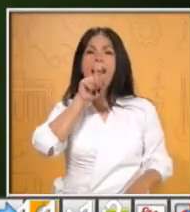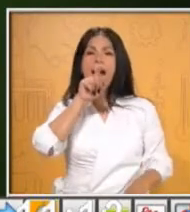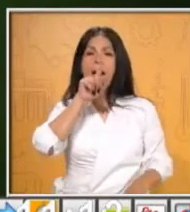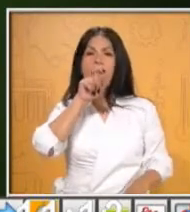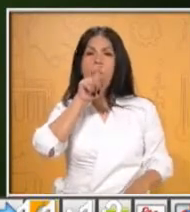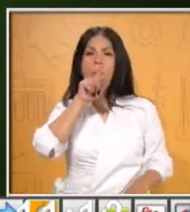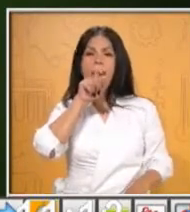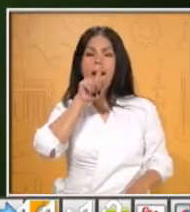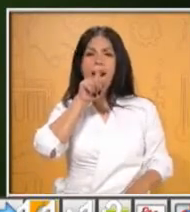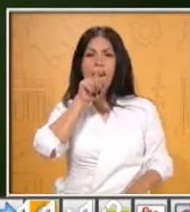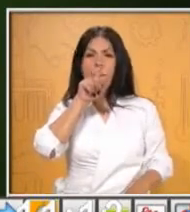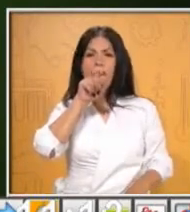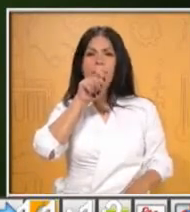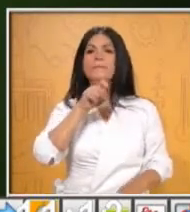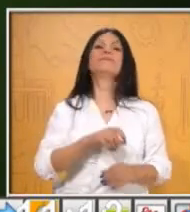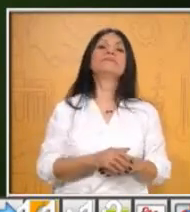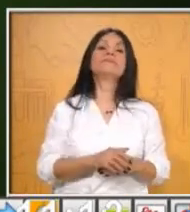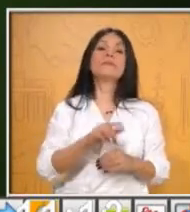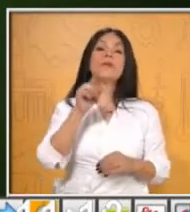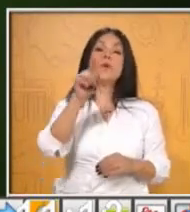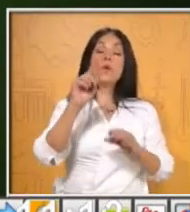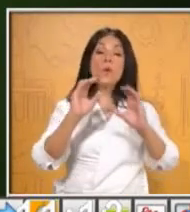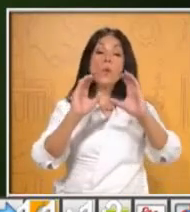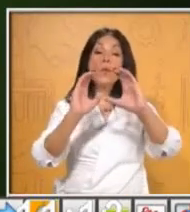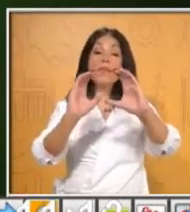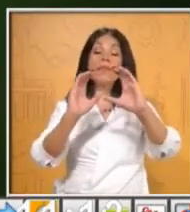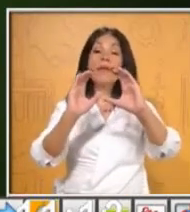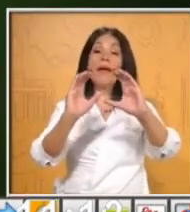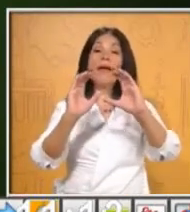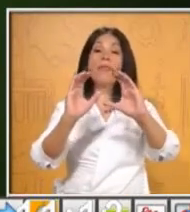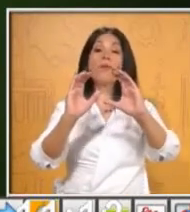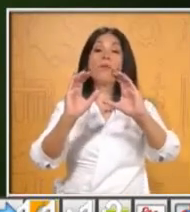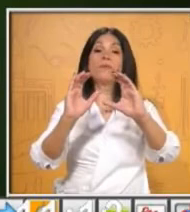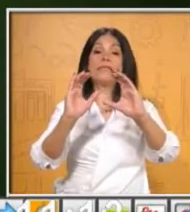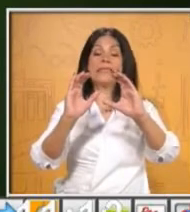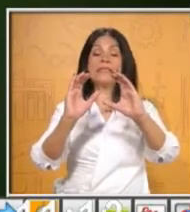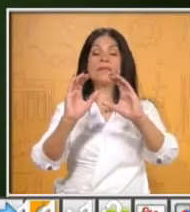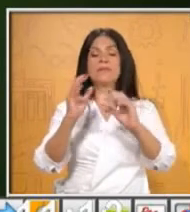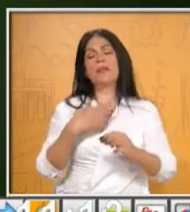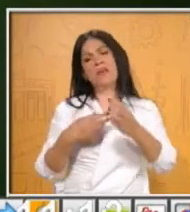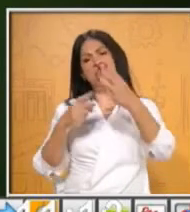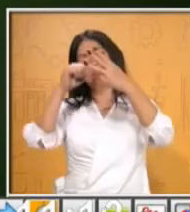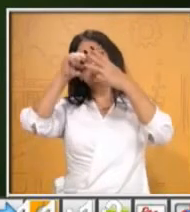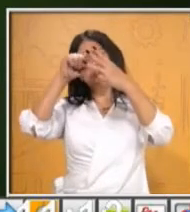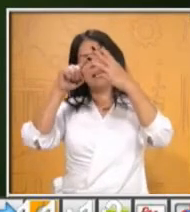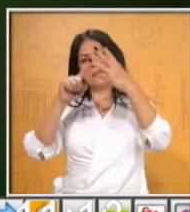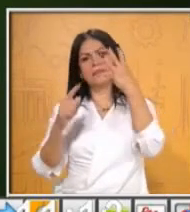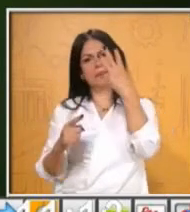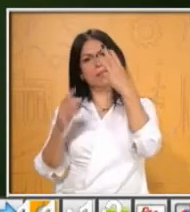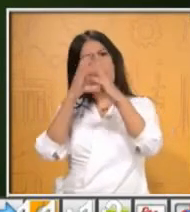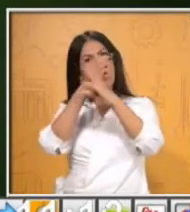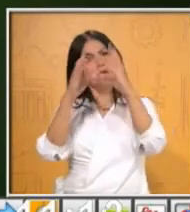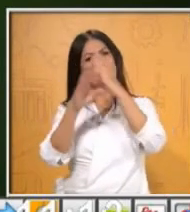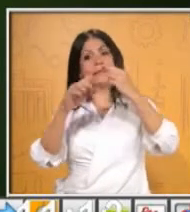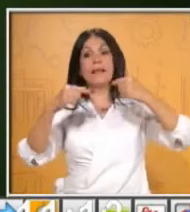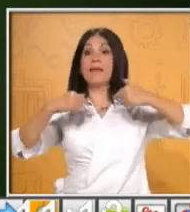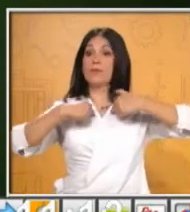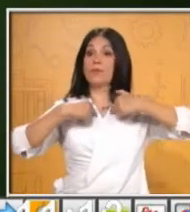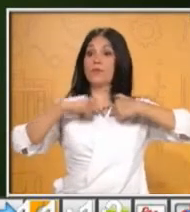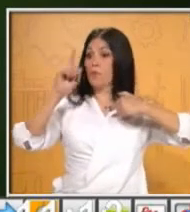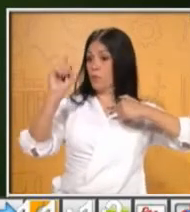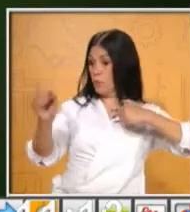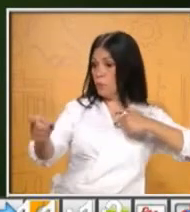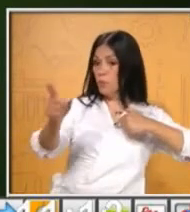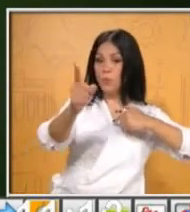el título El Cuidado del Medio Ambiente. Mis acciones que contribuyen al cuidado del medio ambiente. Pon un